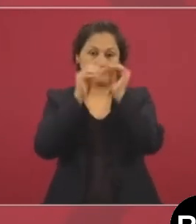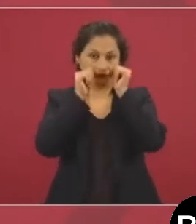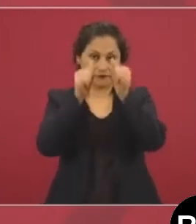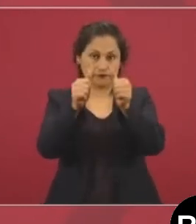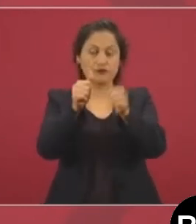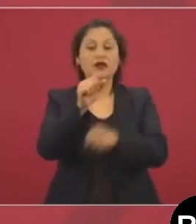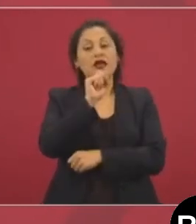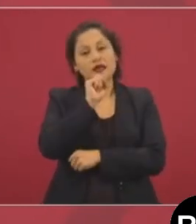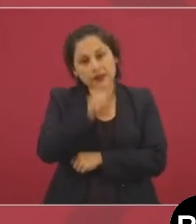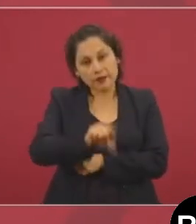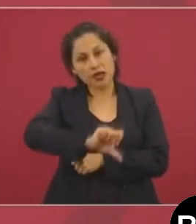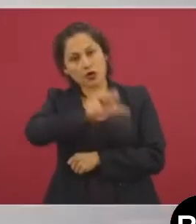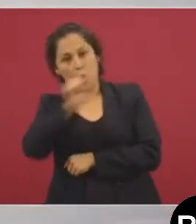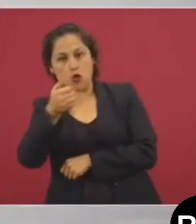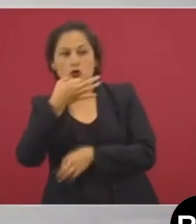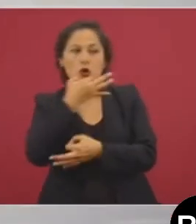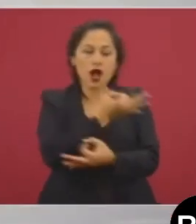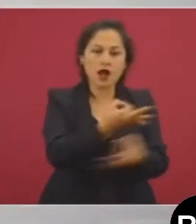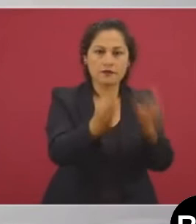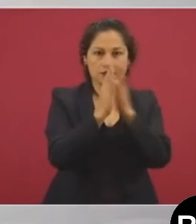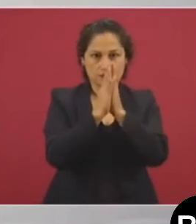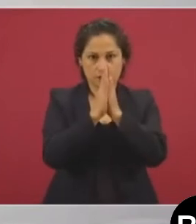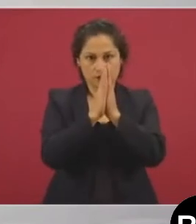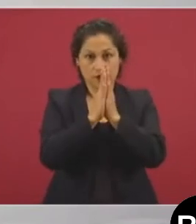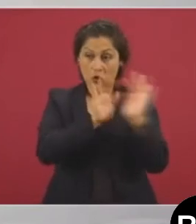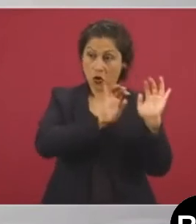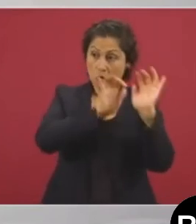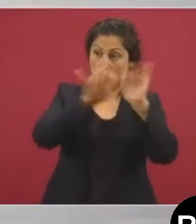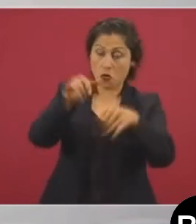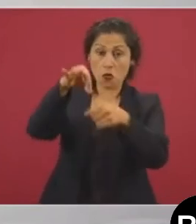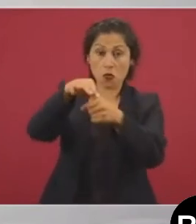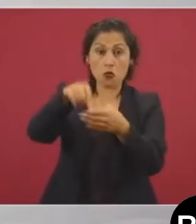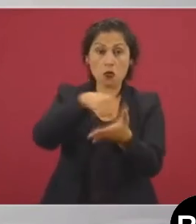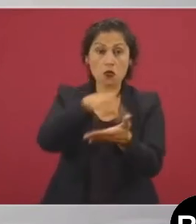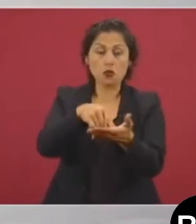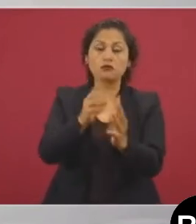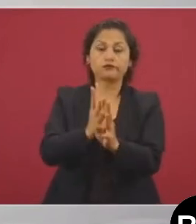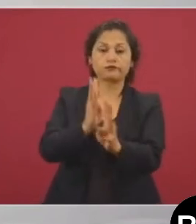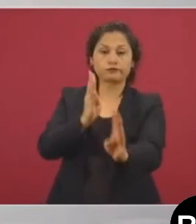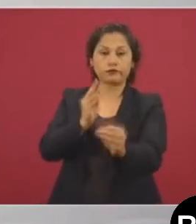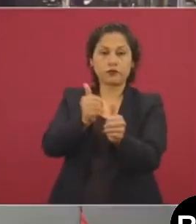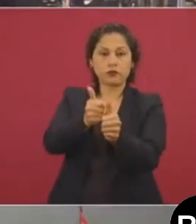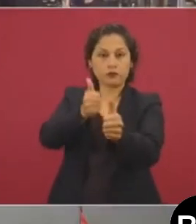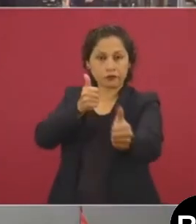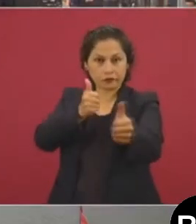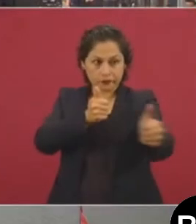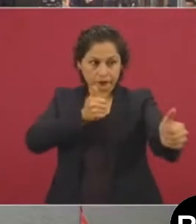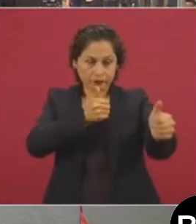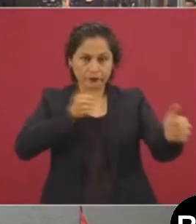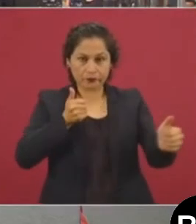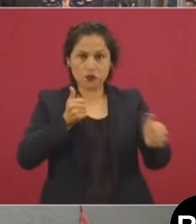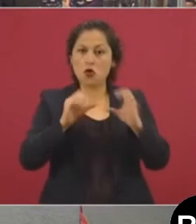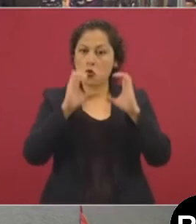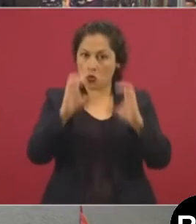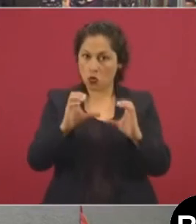distancia, que se cuiden, que mientras se